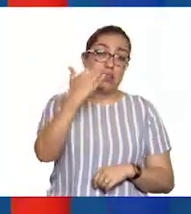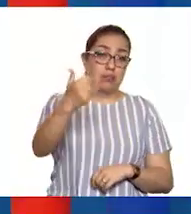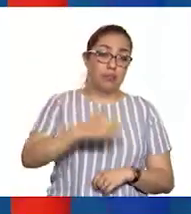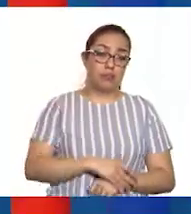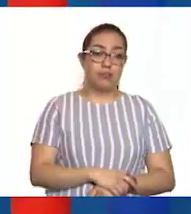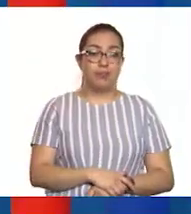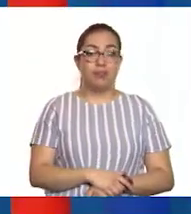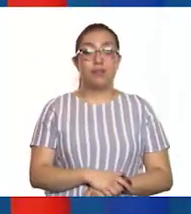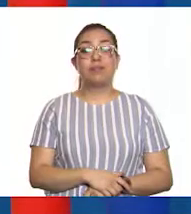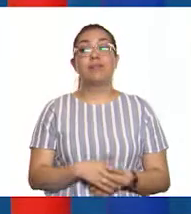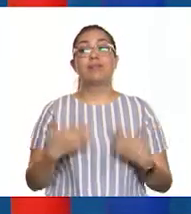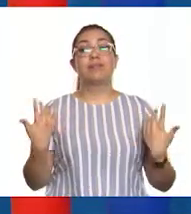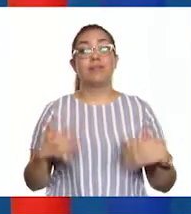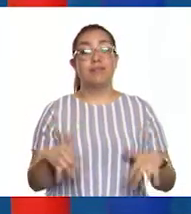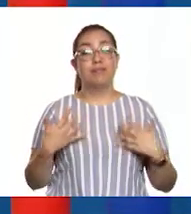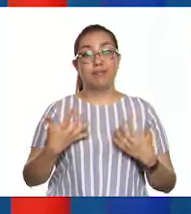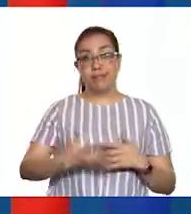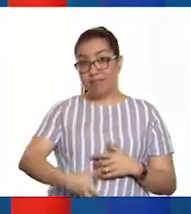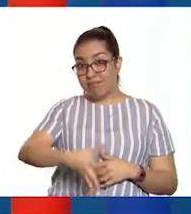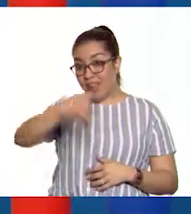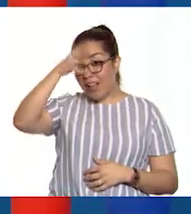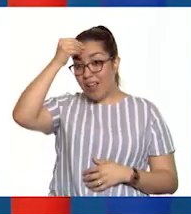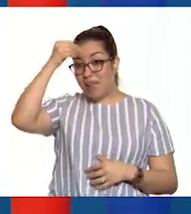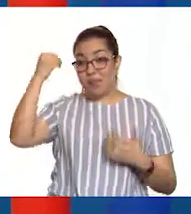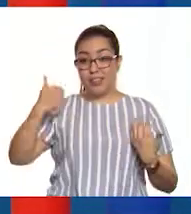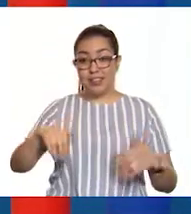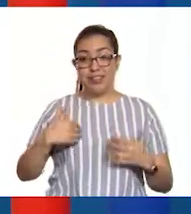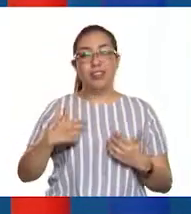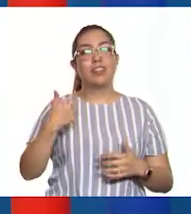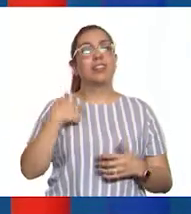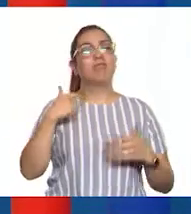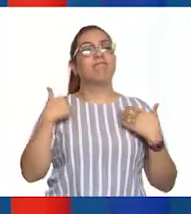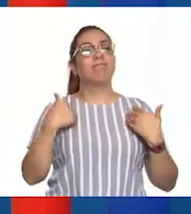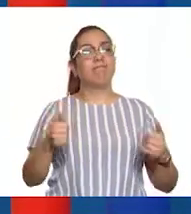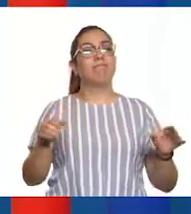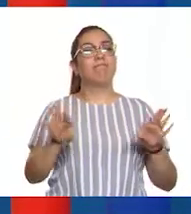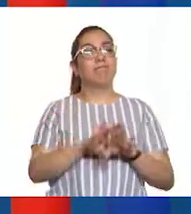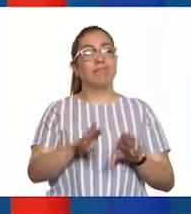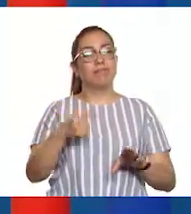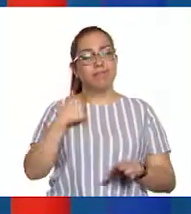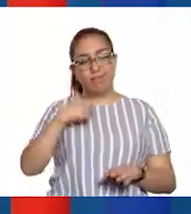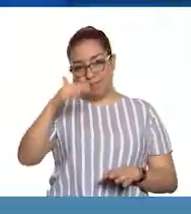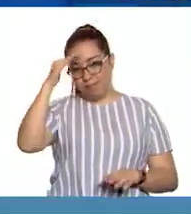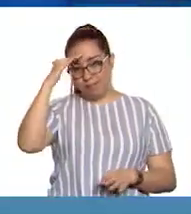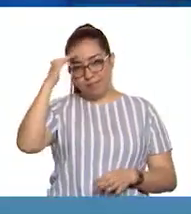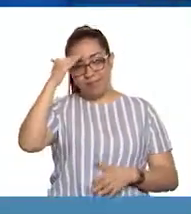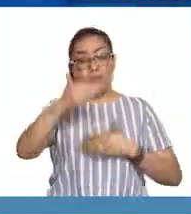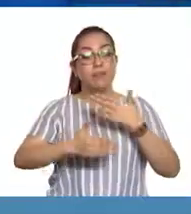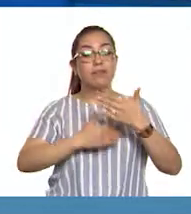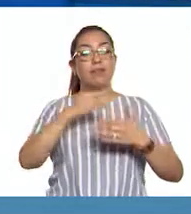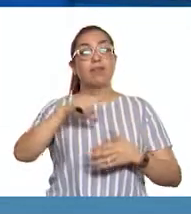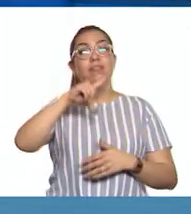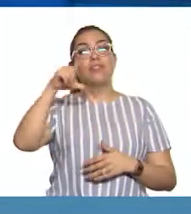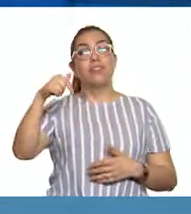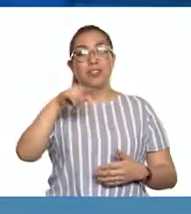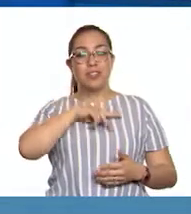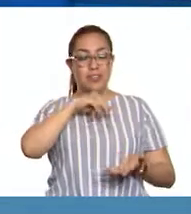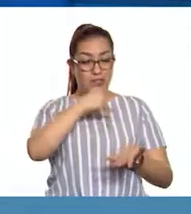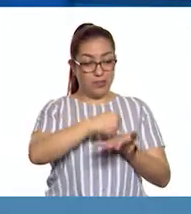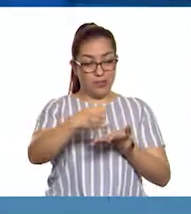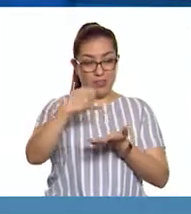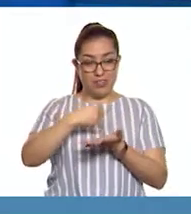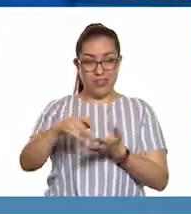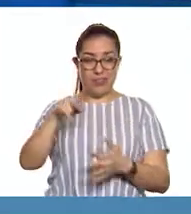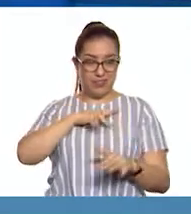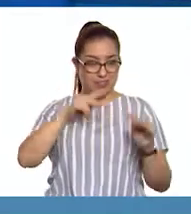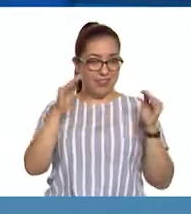Con este aprendizaje voy a pensar muy bien cómo lograr mi cultivo de setas comestibles. Me va a quedar muy bien. Muy bien, y recuerda